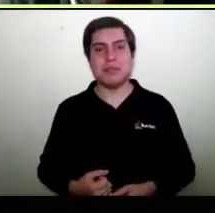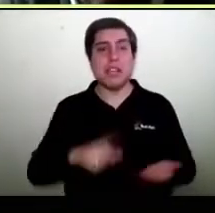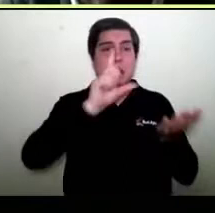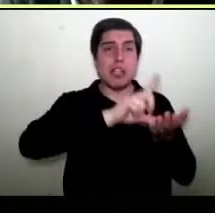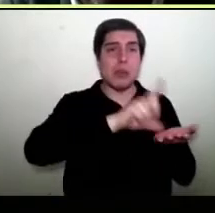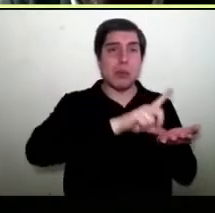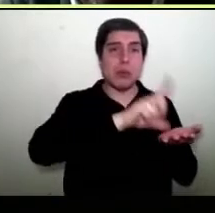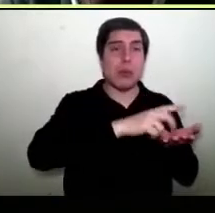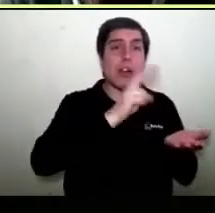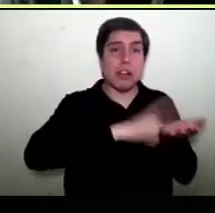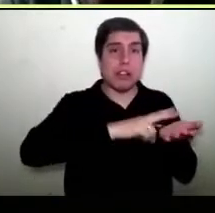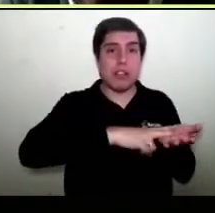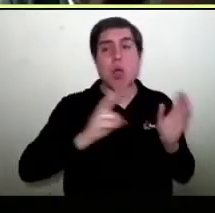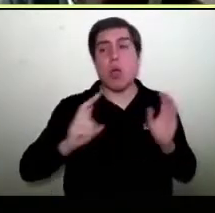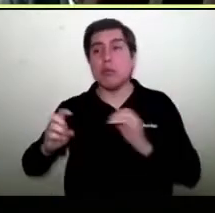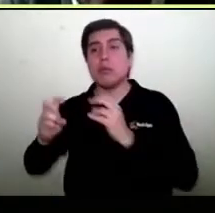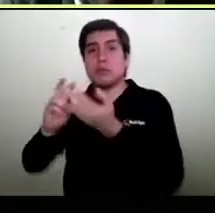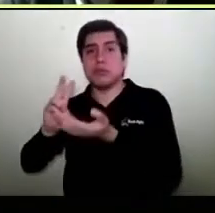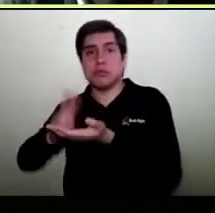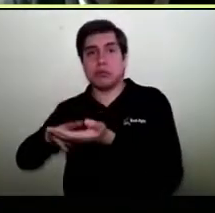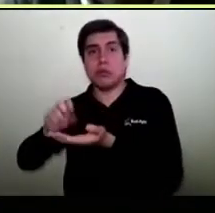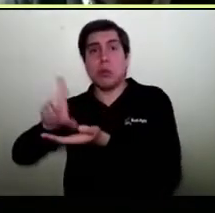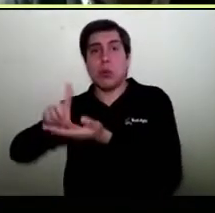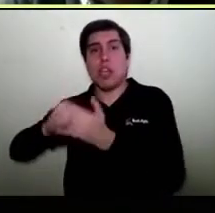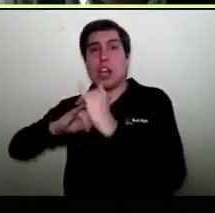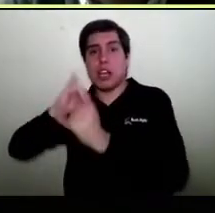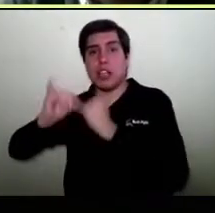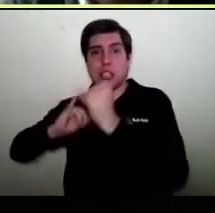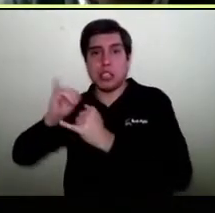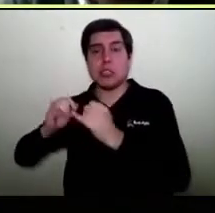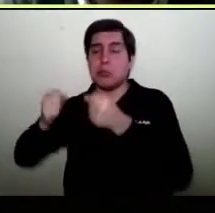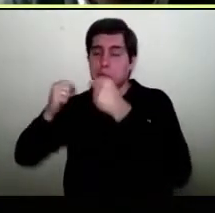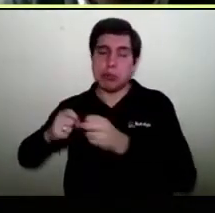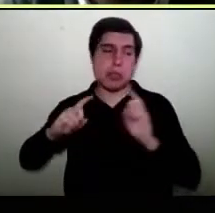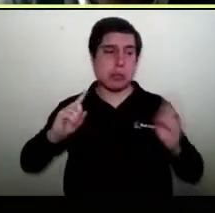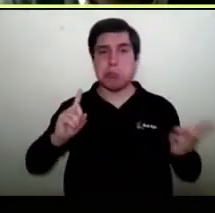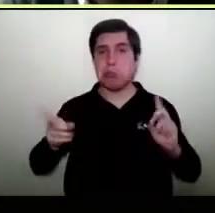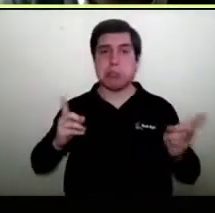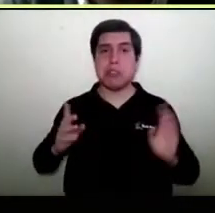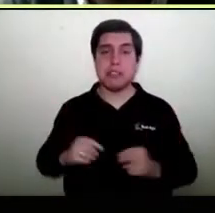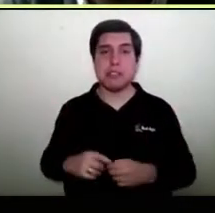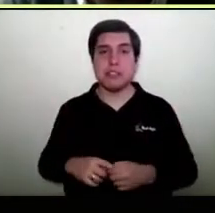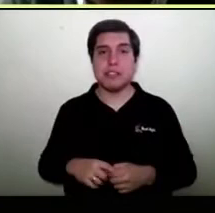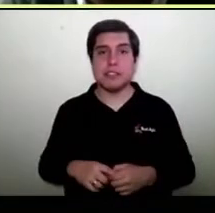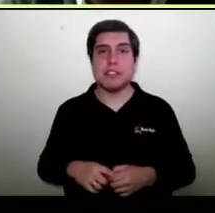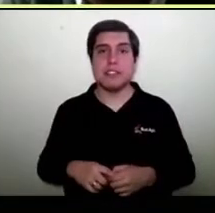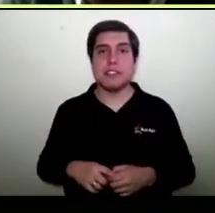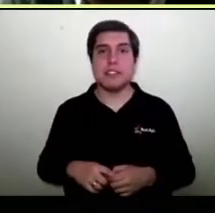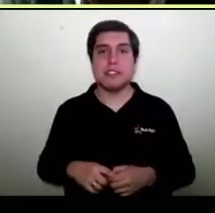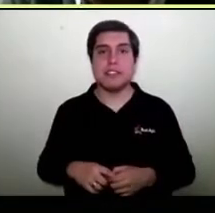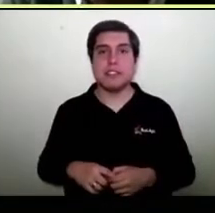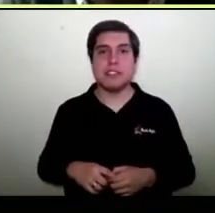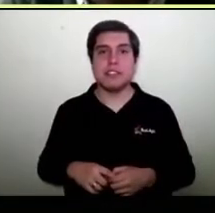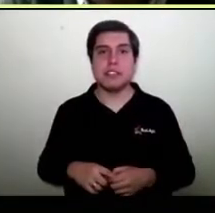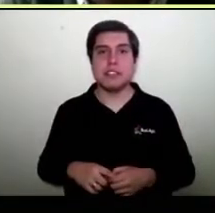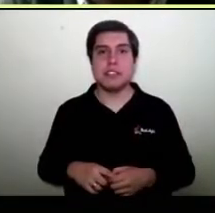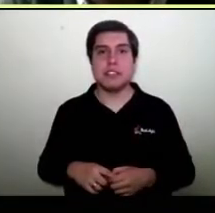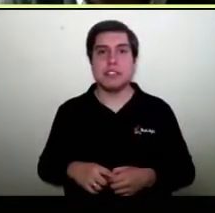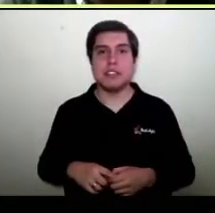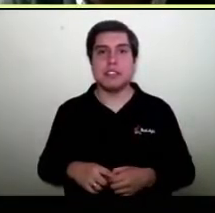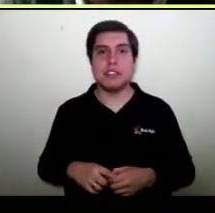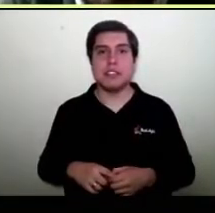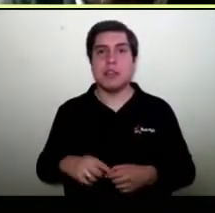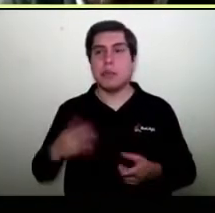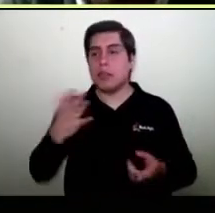virtual y estar en un mall virtual? Sí, y todas las anteriores. Y lo que yo recomiendo hoy día es no, hoy día con pandemia no se detengan.